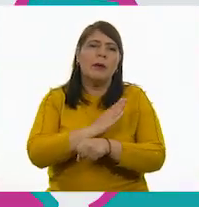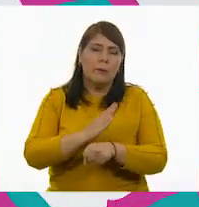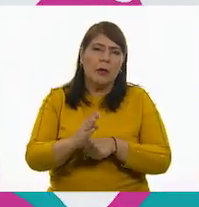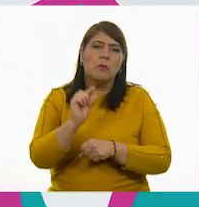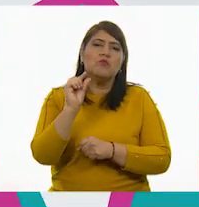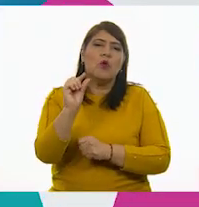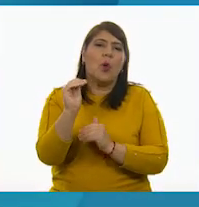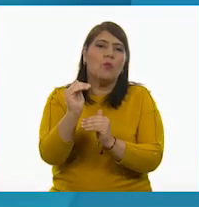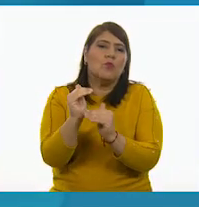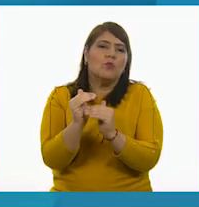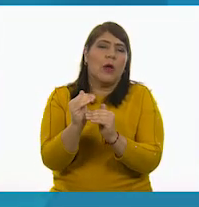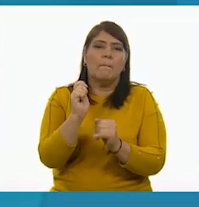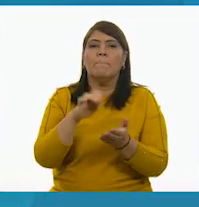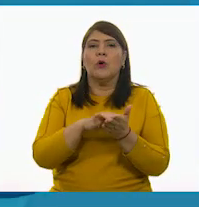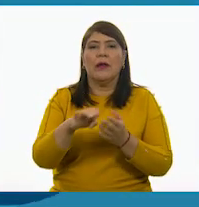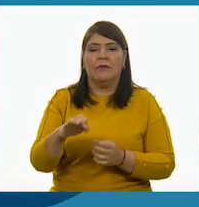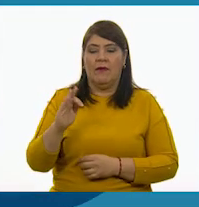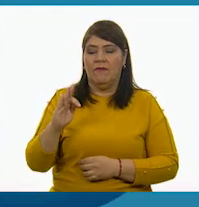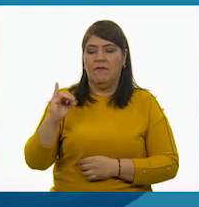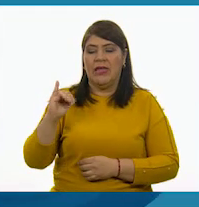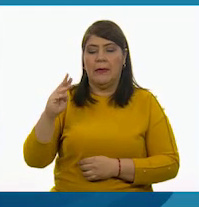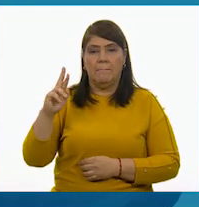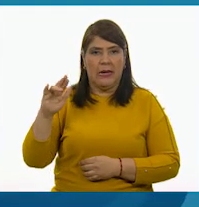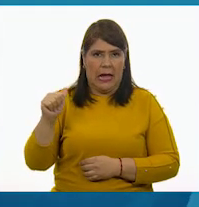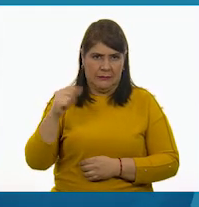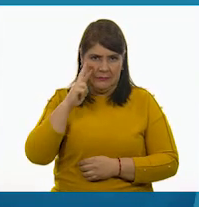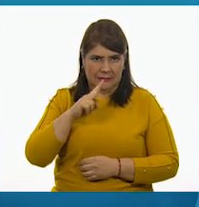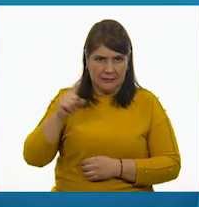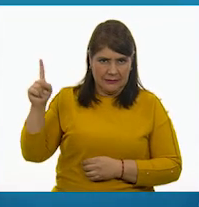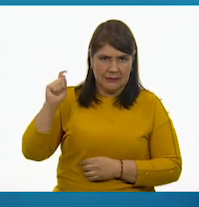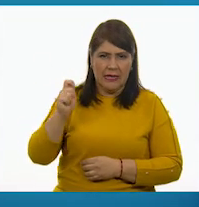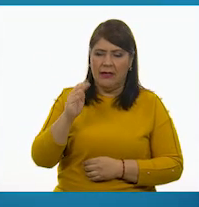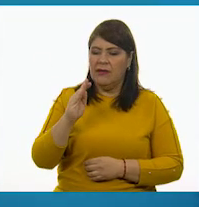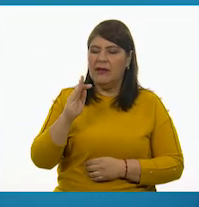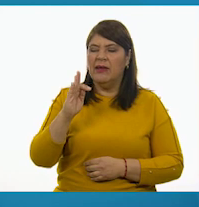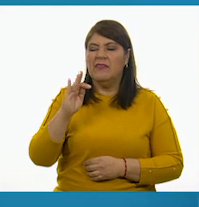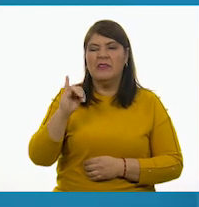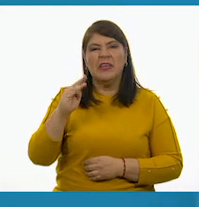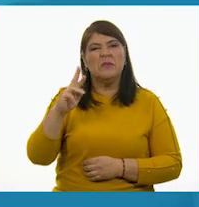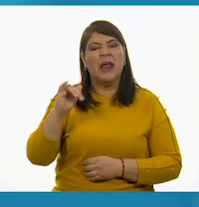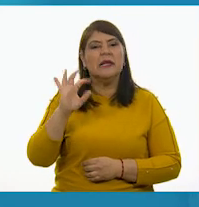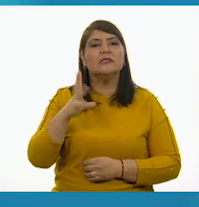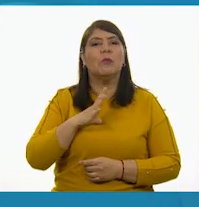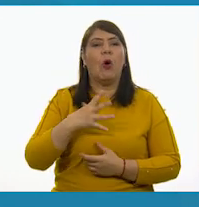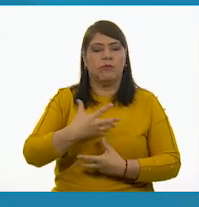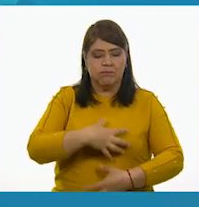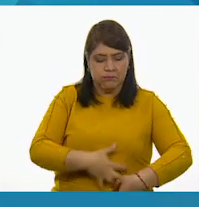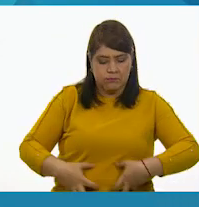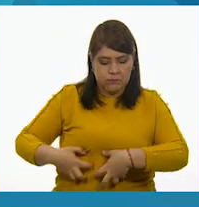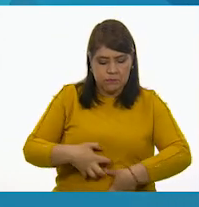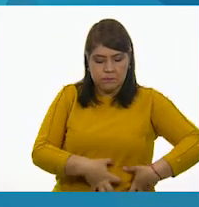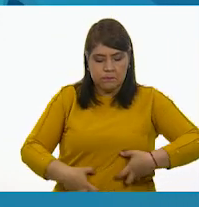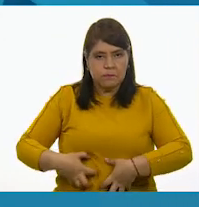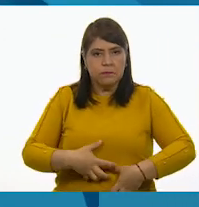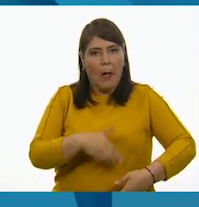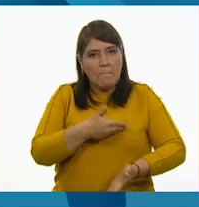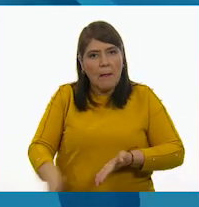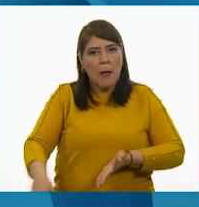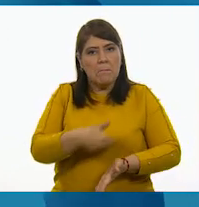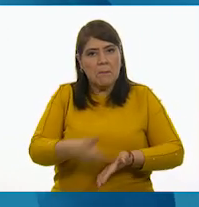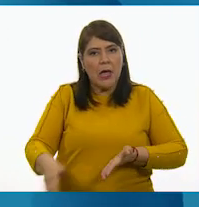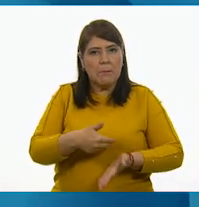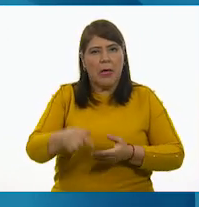Por ejemplo, las fibras. Una fibra dietética sirve para el sistema digestivo. Para limpiar, ¿verdad?